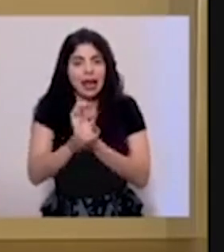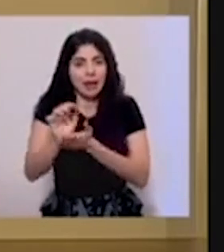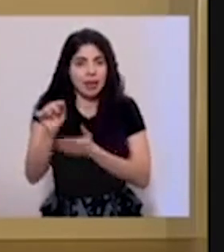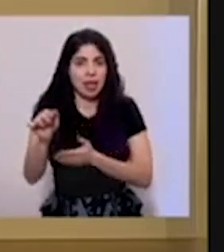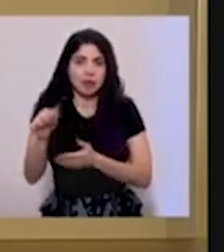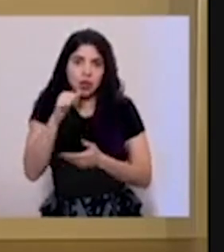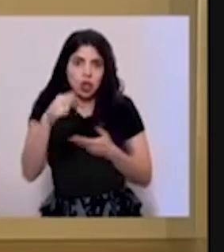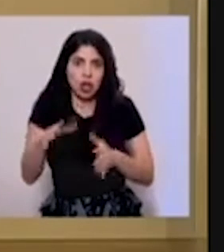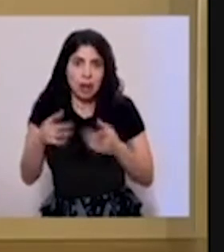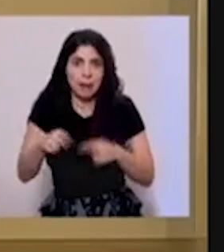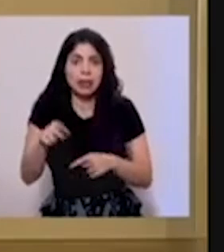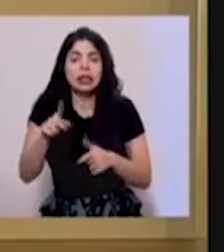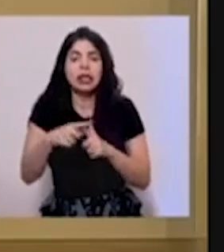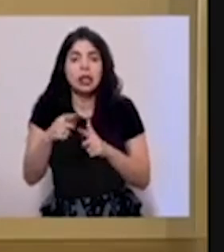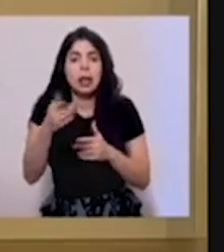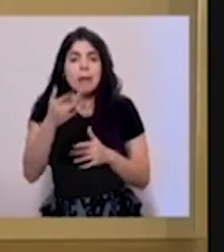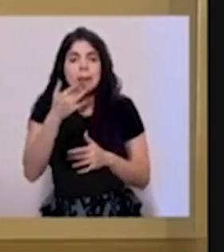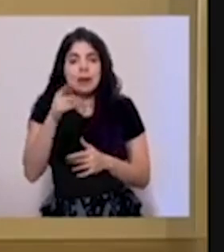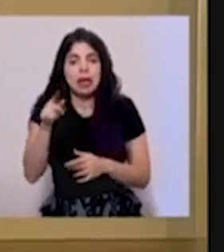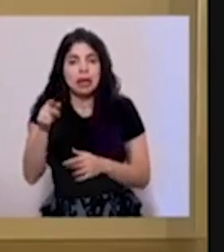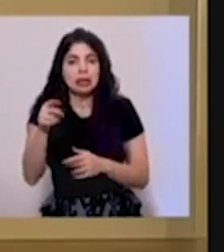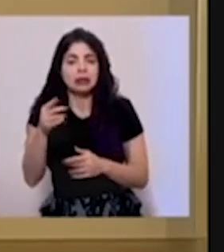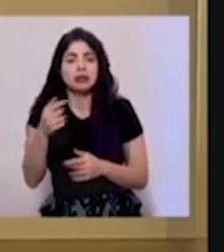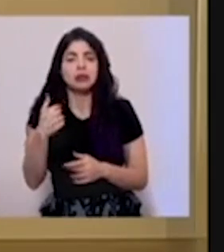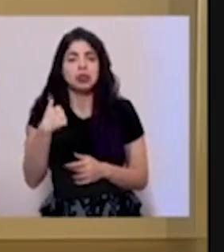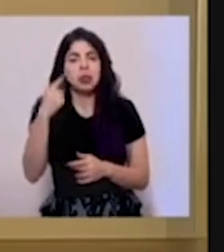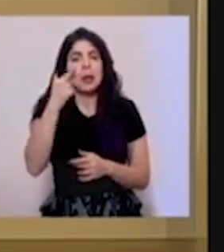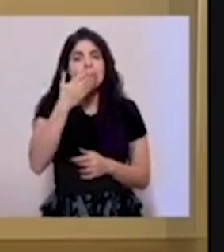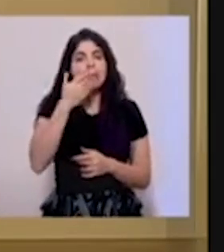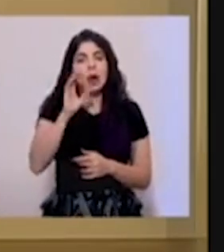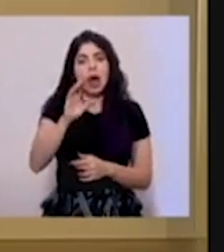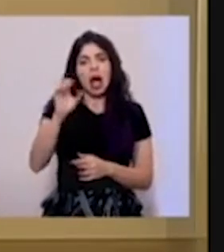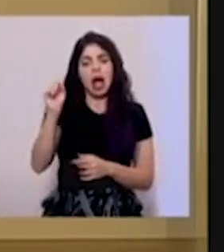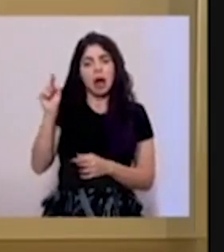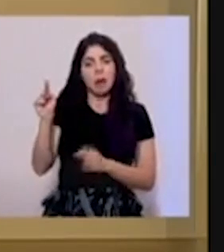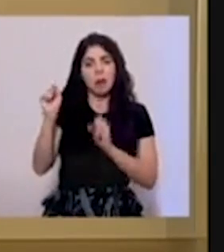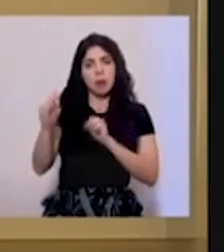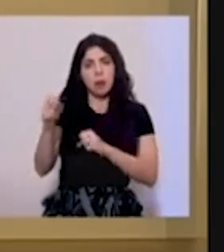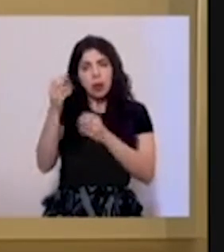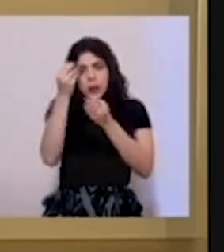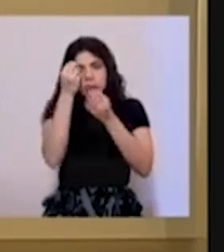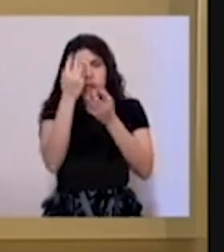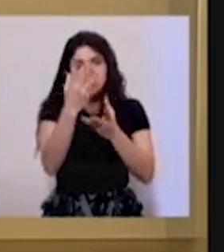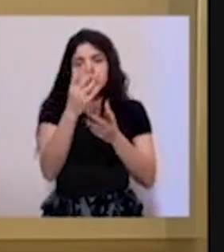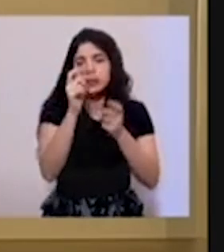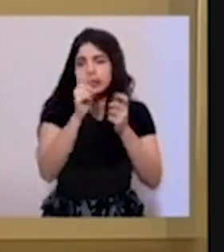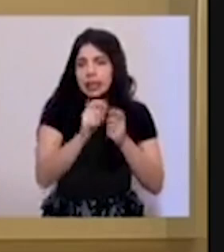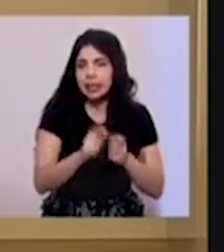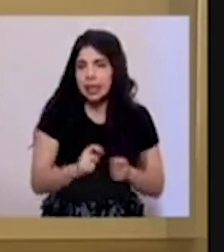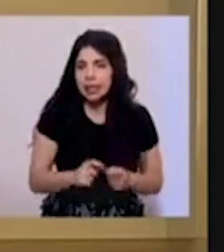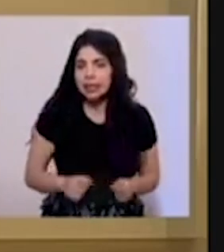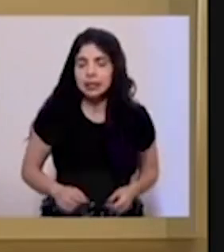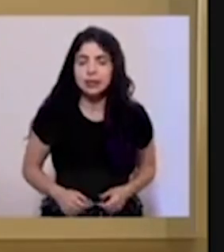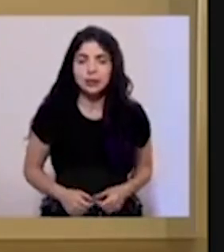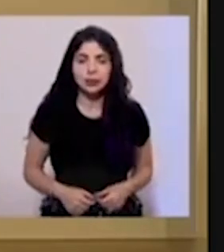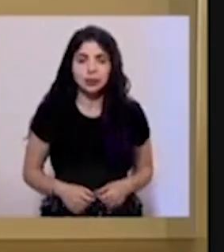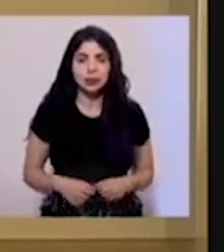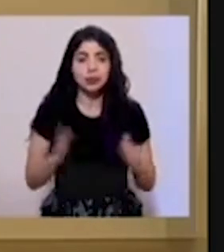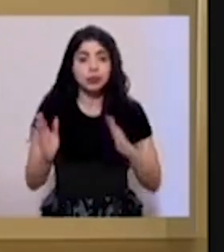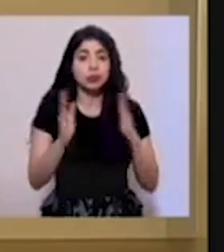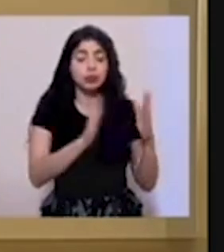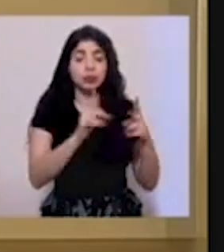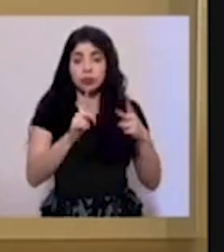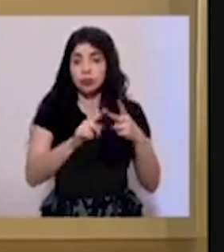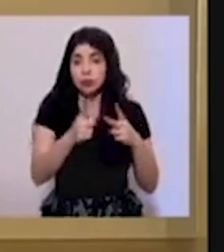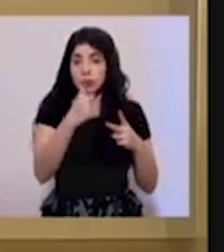pasara. Entonces, preferiría que fuera la caja la que le dé la información con detalle. Sobre la